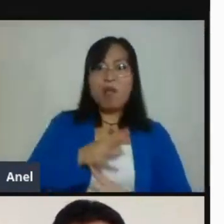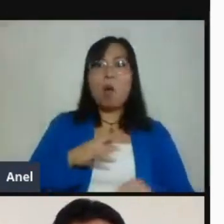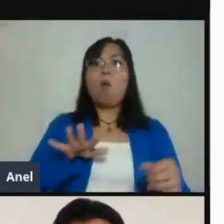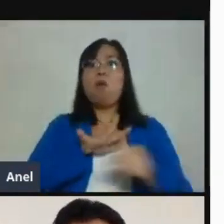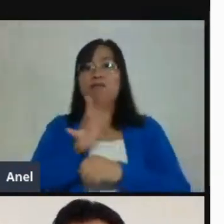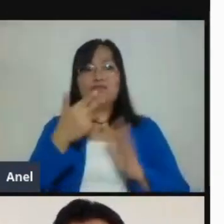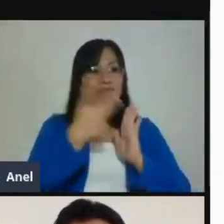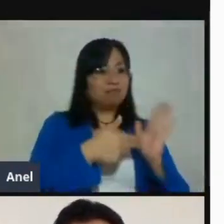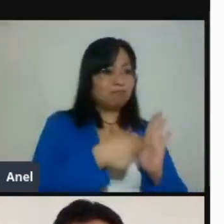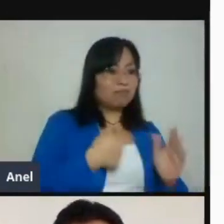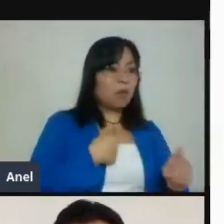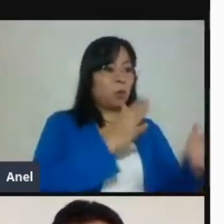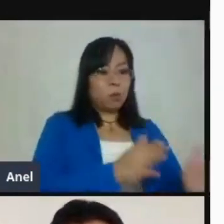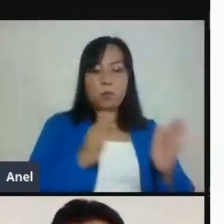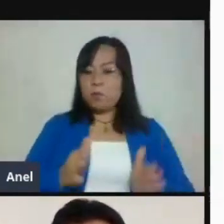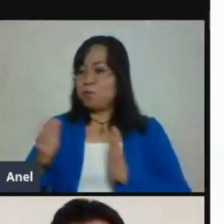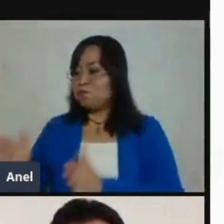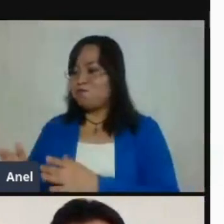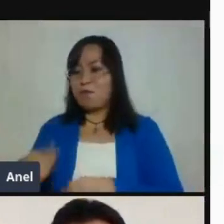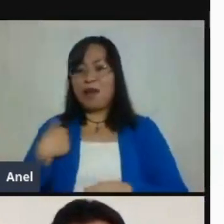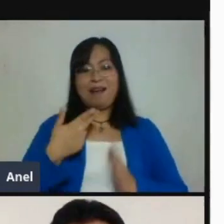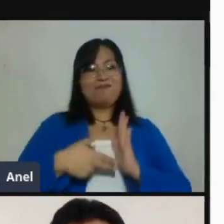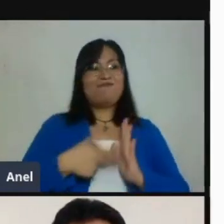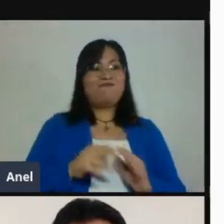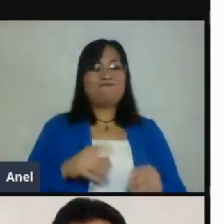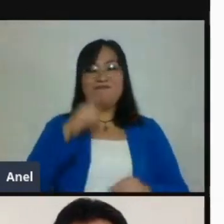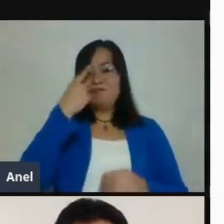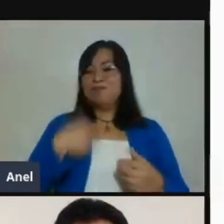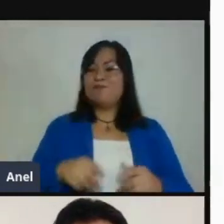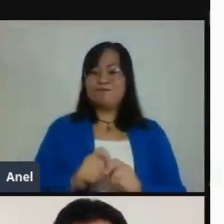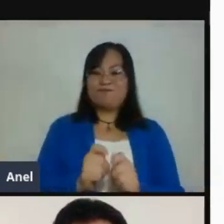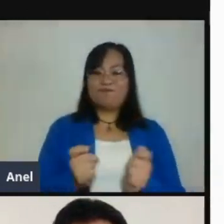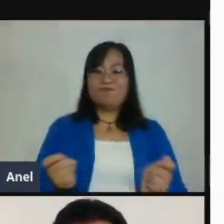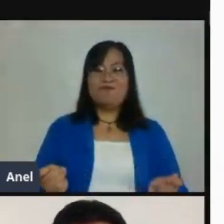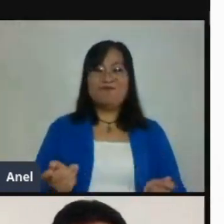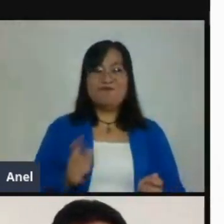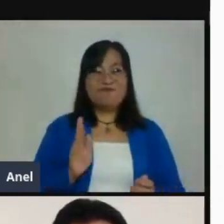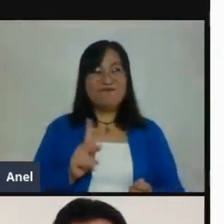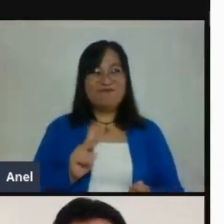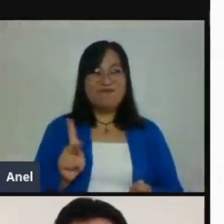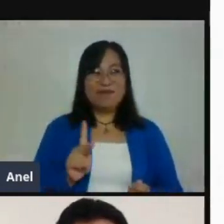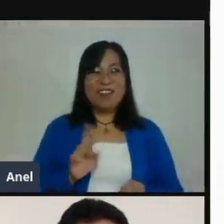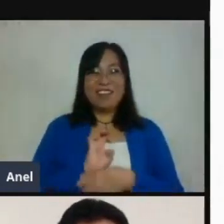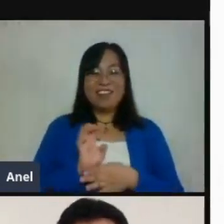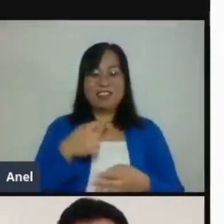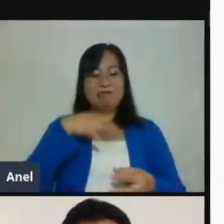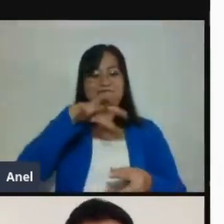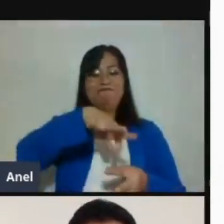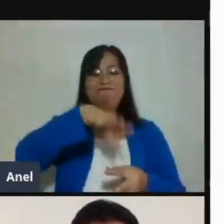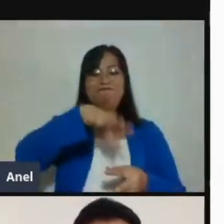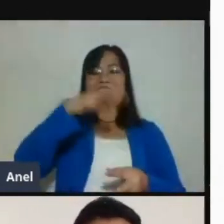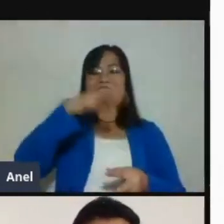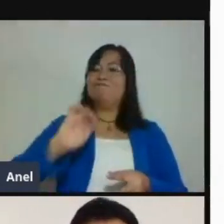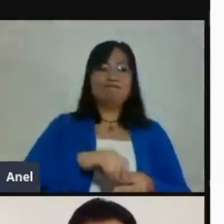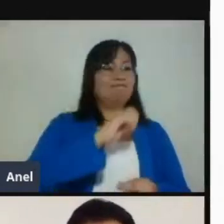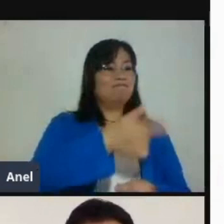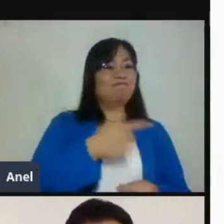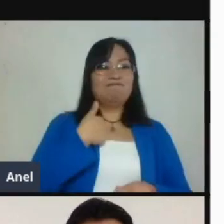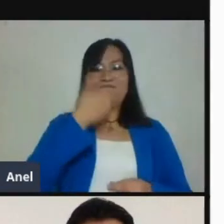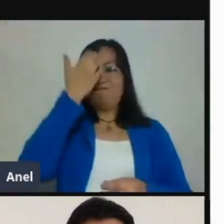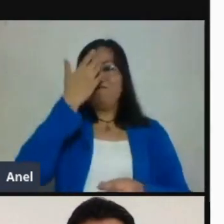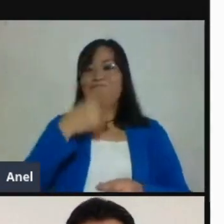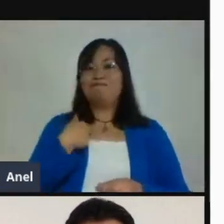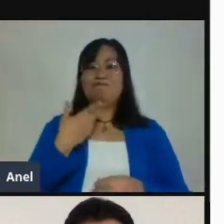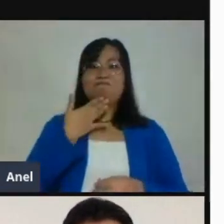llegar a tener. Esto es súper importante para el siguiente punto. Hay que establecer un punto de partida. Al principio hay que ser totalmente